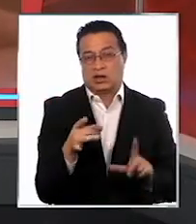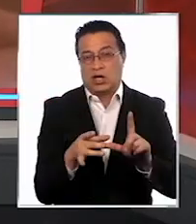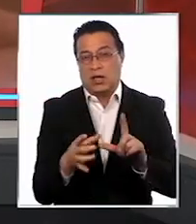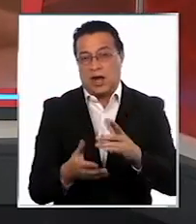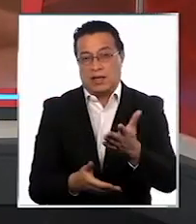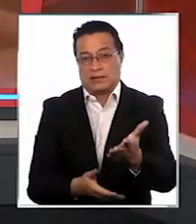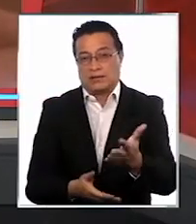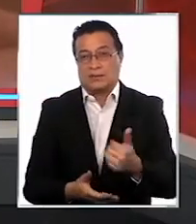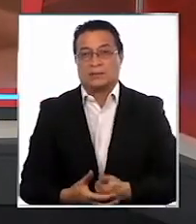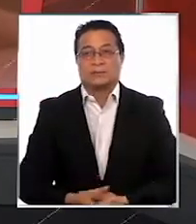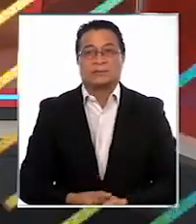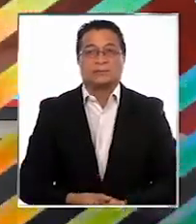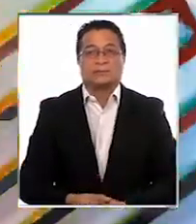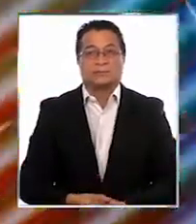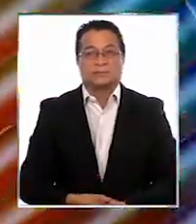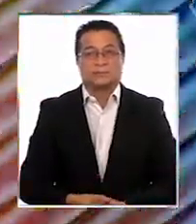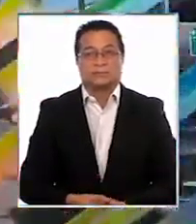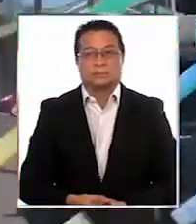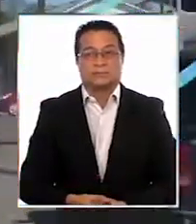informe.